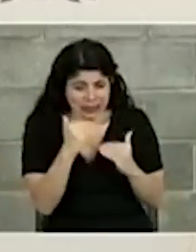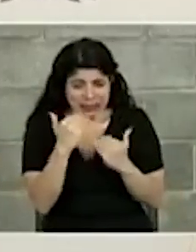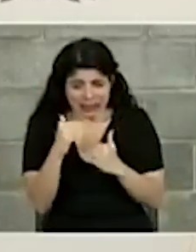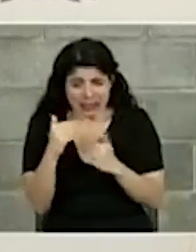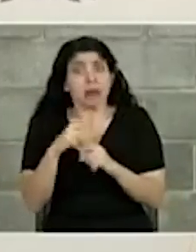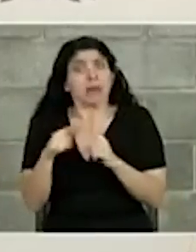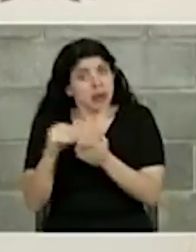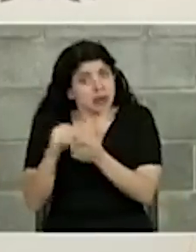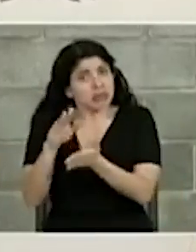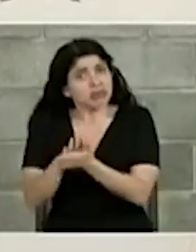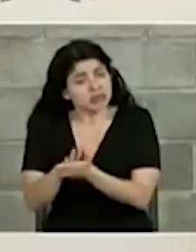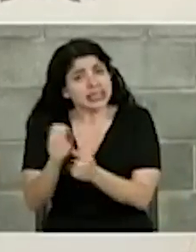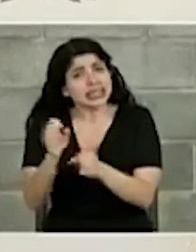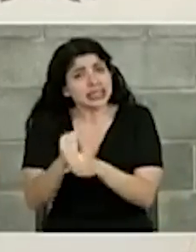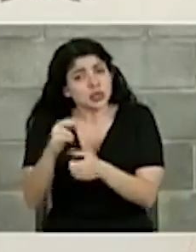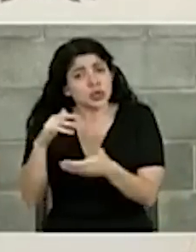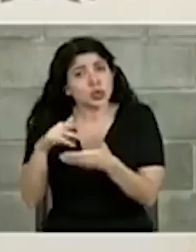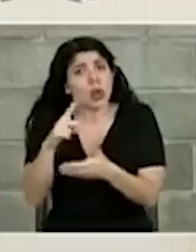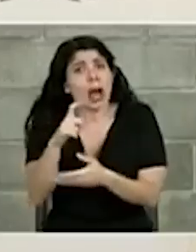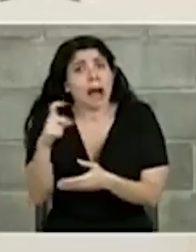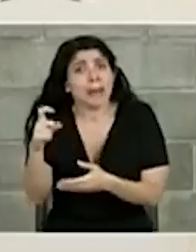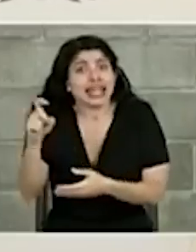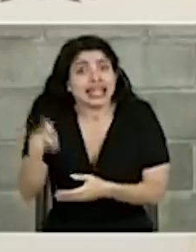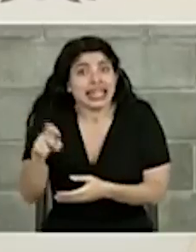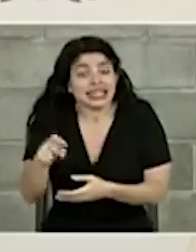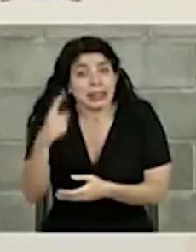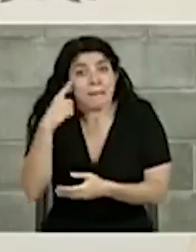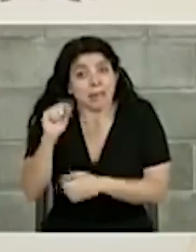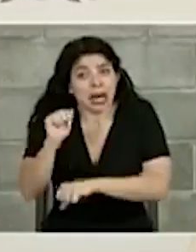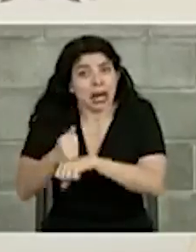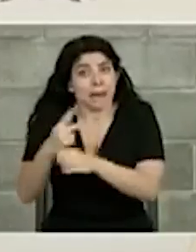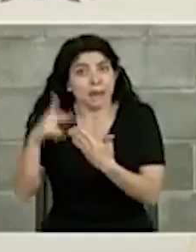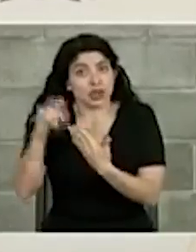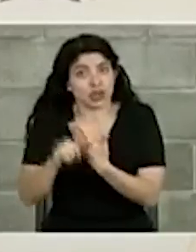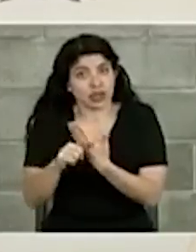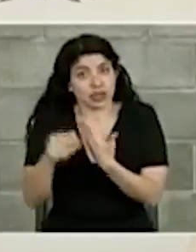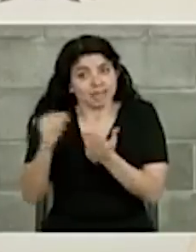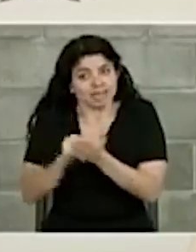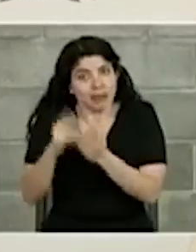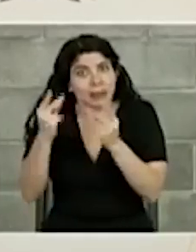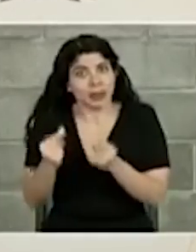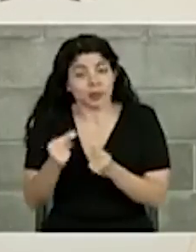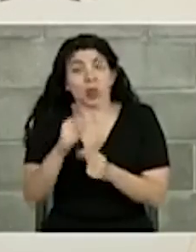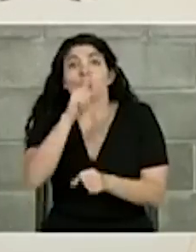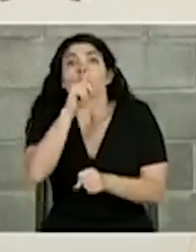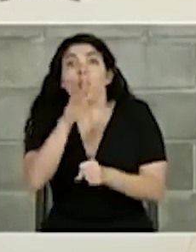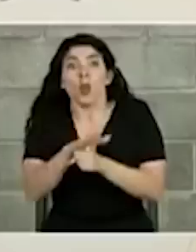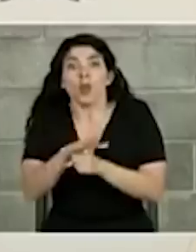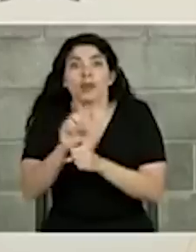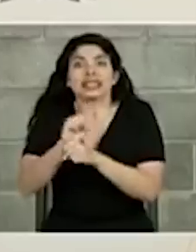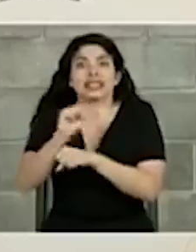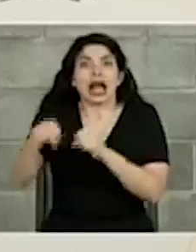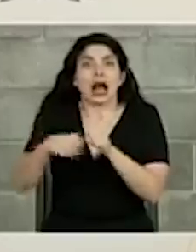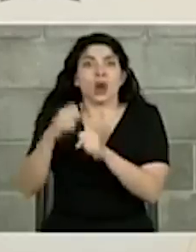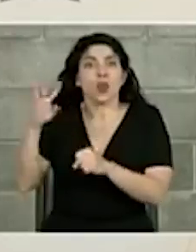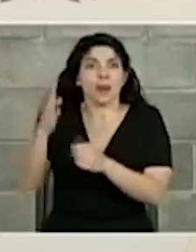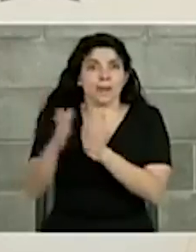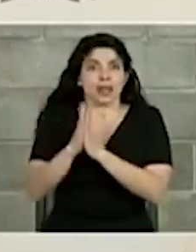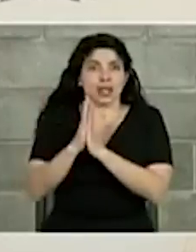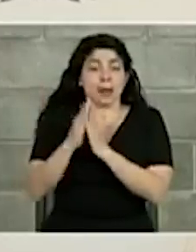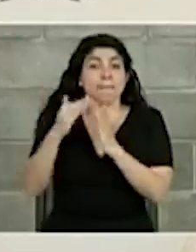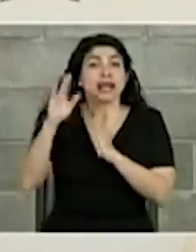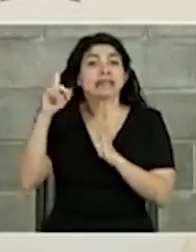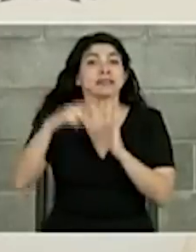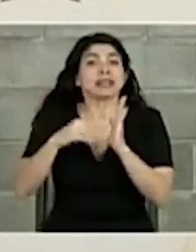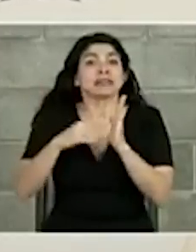presupuestamos e hicimos los estudios de camarón necesarios para que se hiciera el proyecto. Cumplimos con lo que dio la sala el primer año. Más de mil